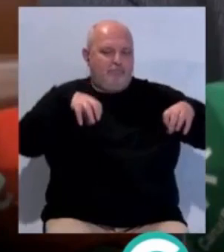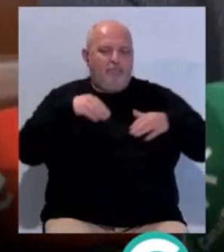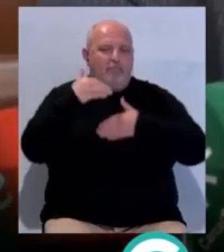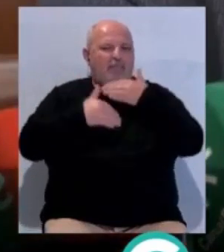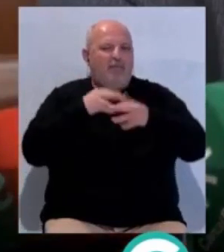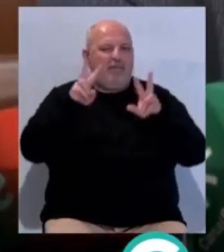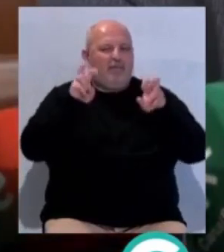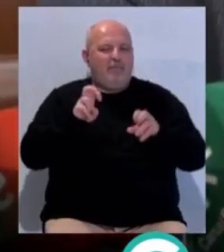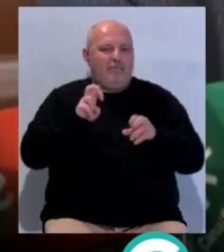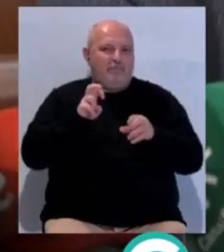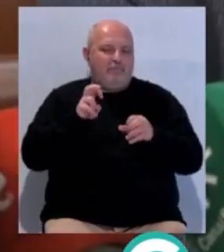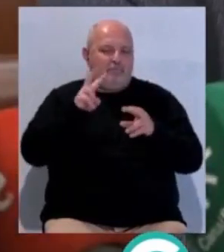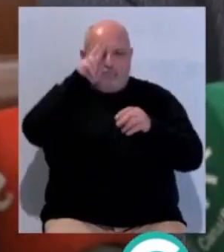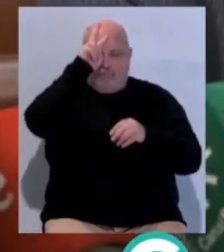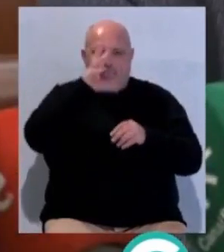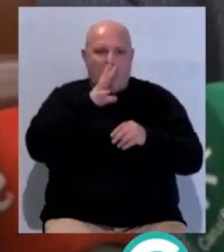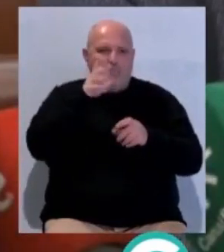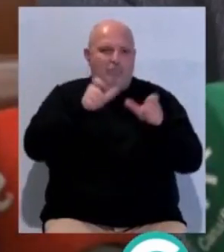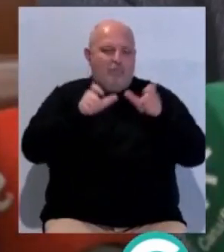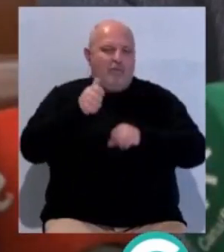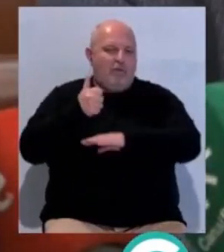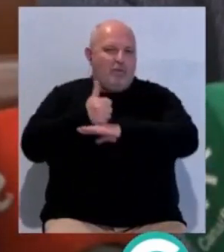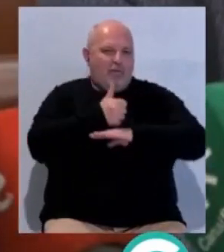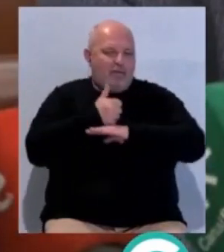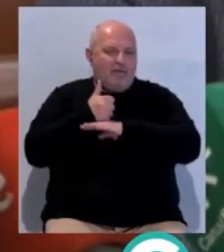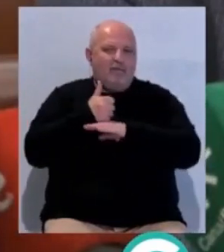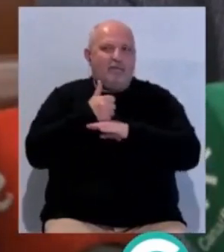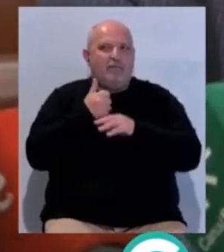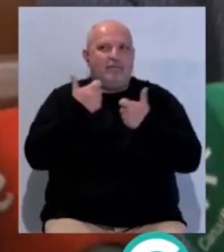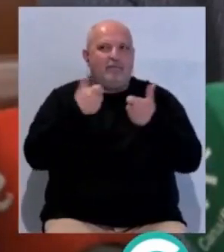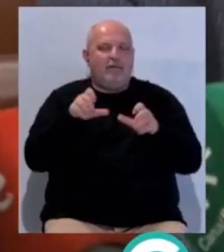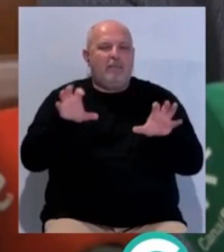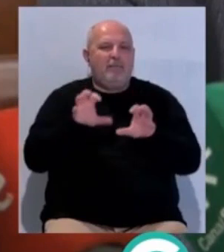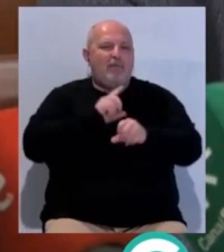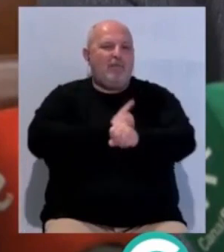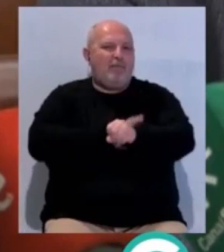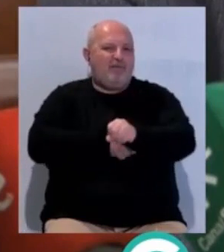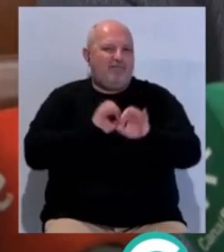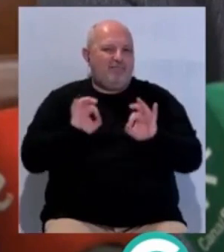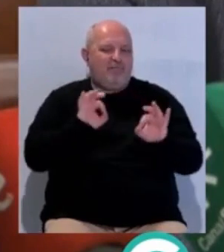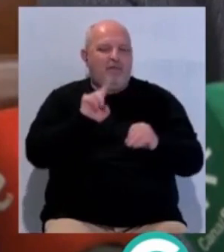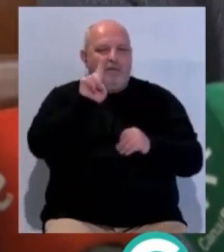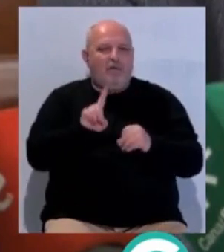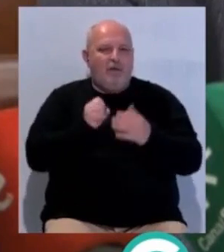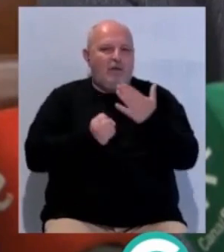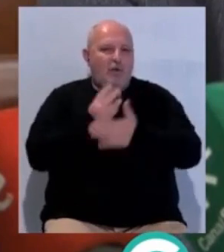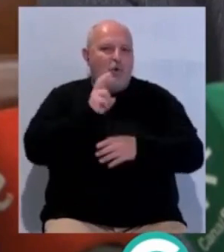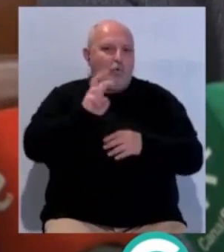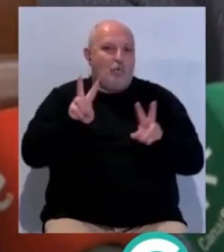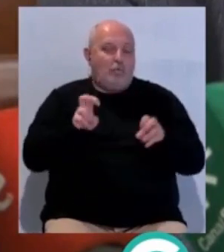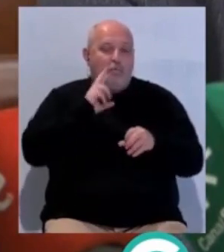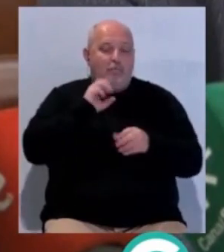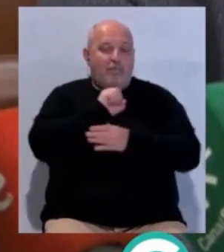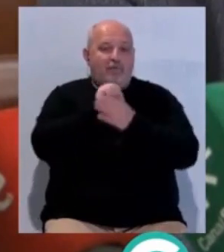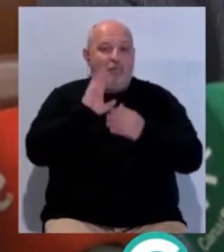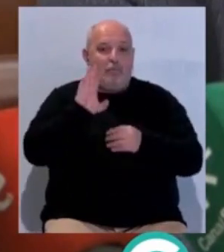avanzando en algo que le preocupa mucho a la ciudad y era el equipamiento deportivo. Uno, en la creación de nuevos, como es el